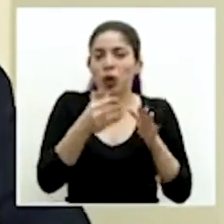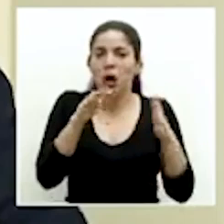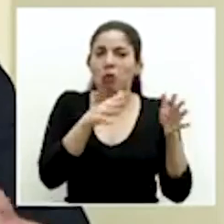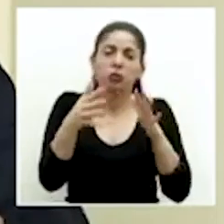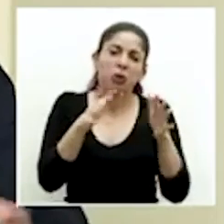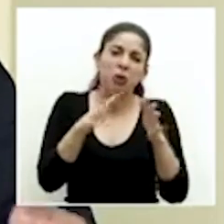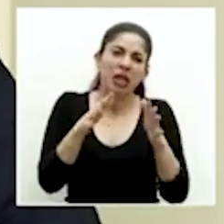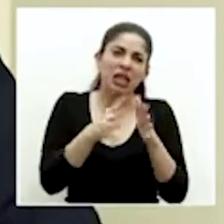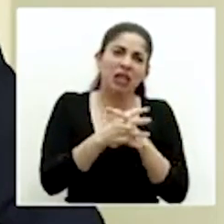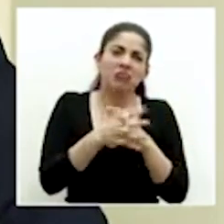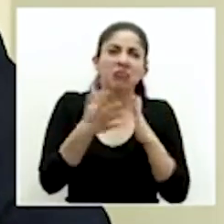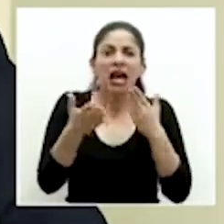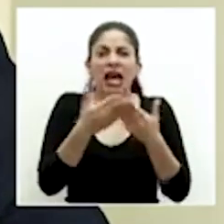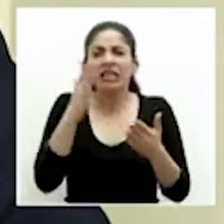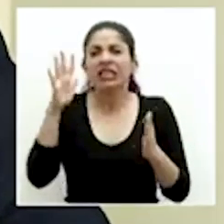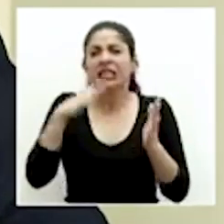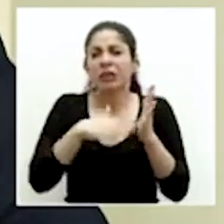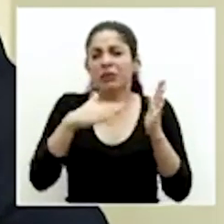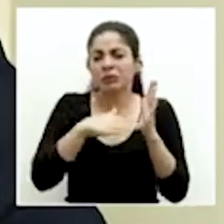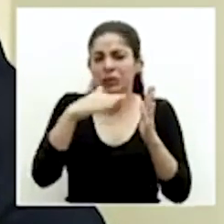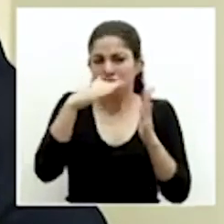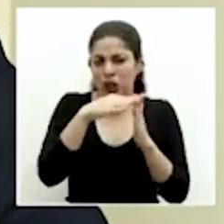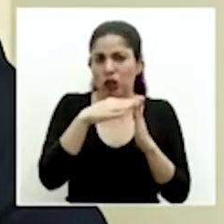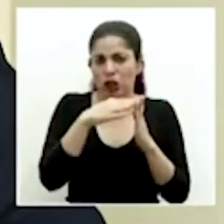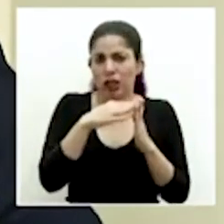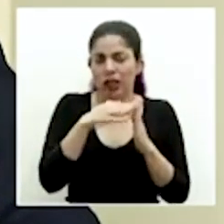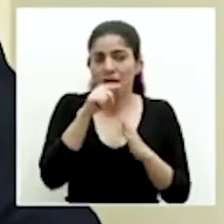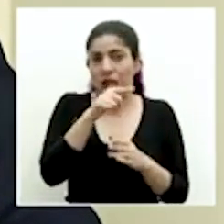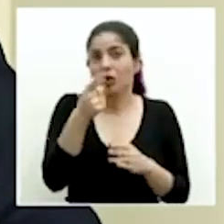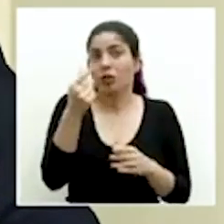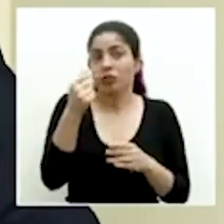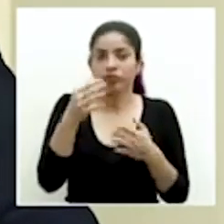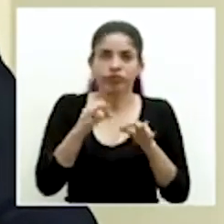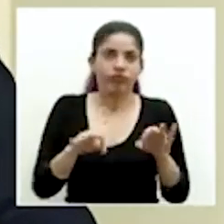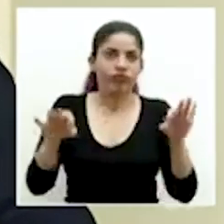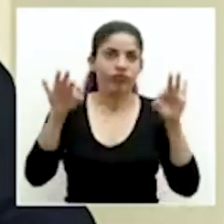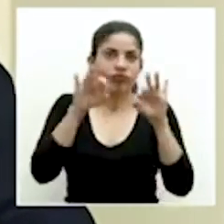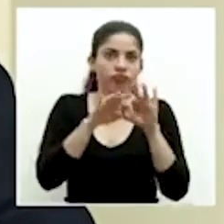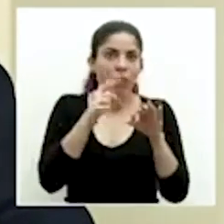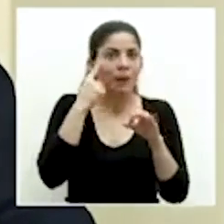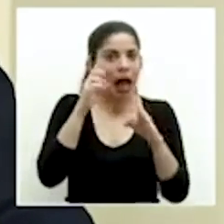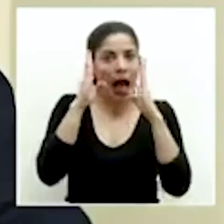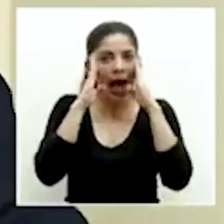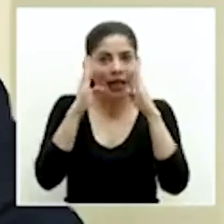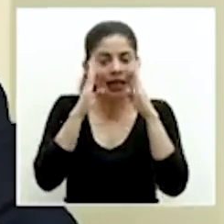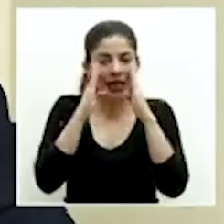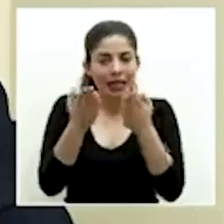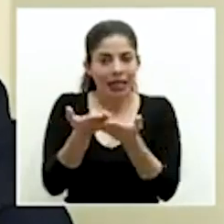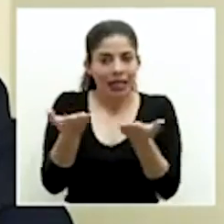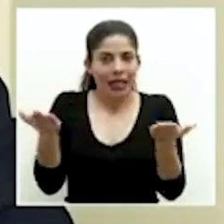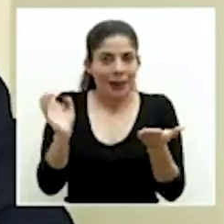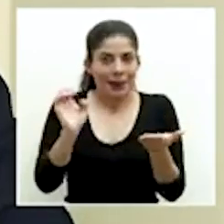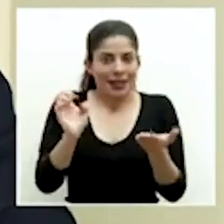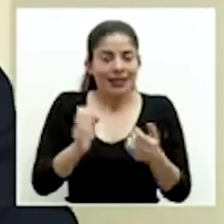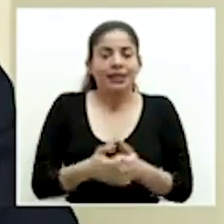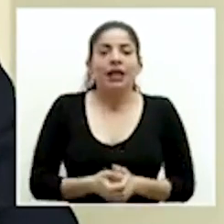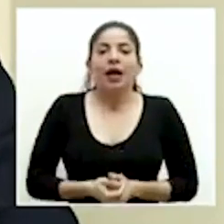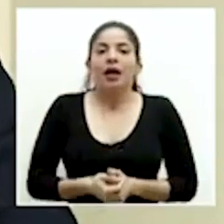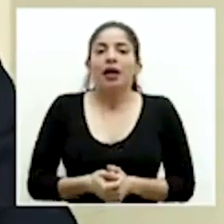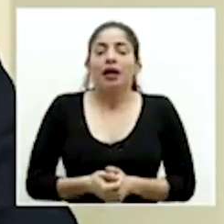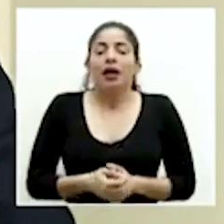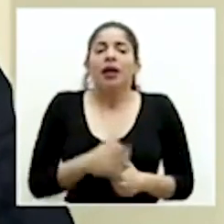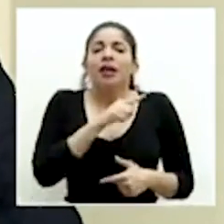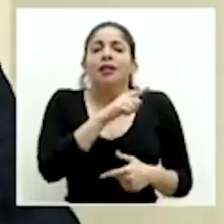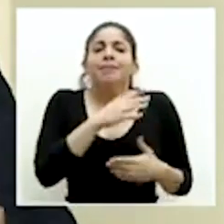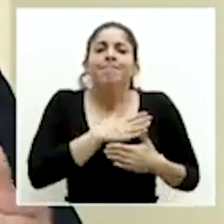rondar o es cercano a los 5 mil millones y que no deja de ser una cantidad significativa en la atención precisamente de la emergencia. La